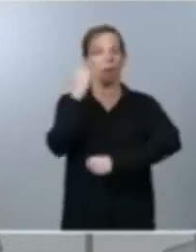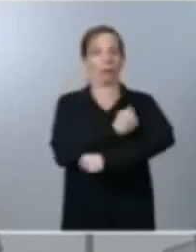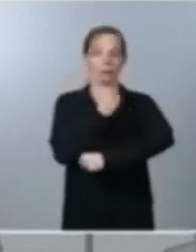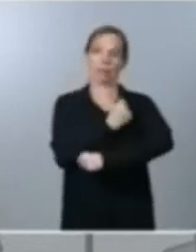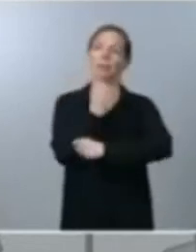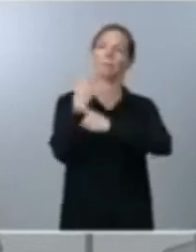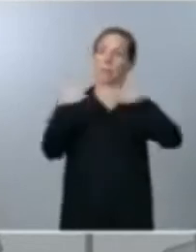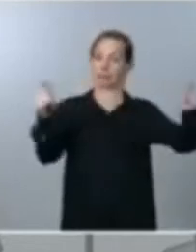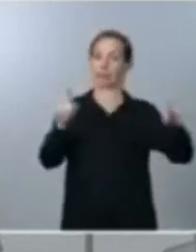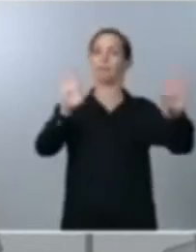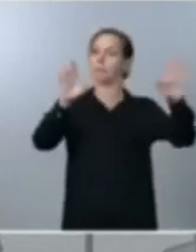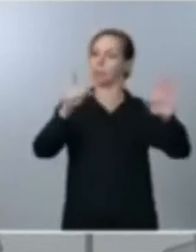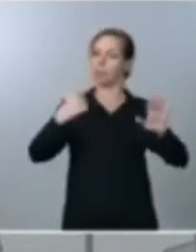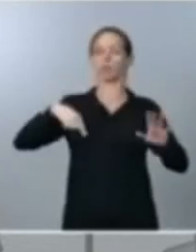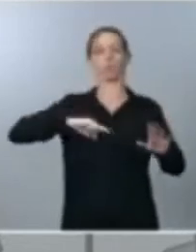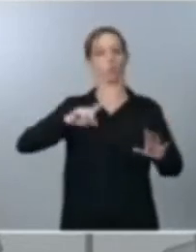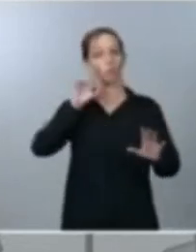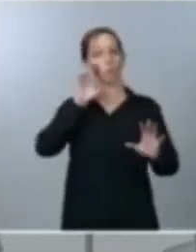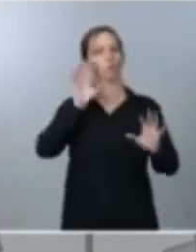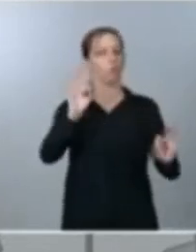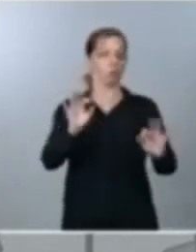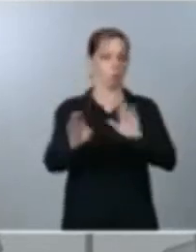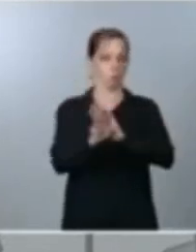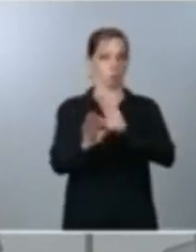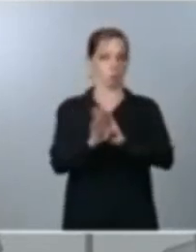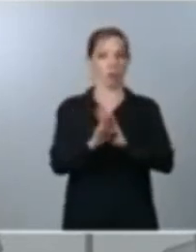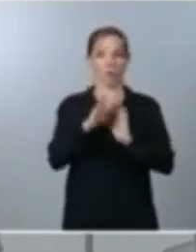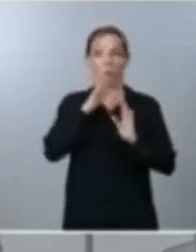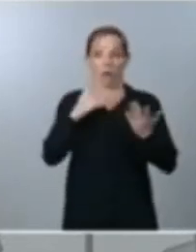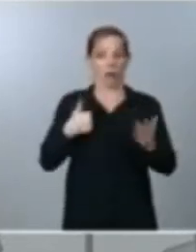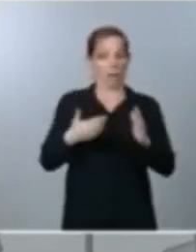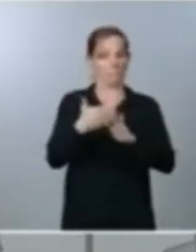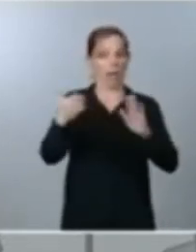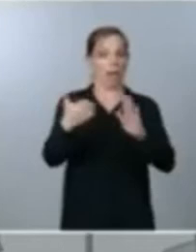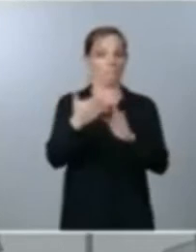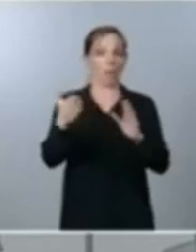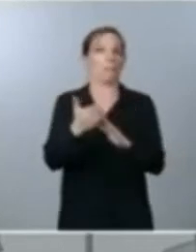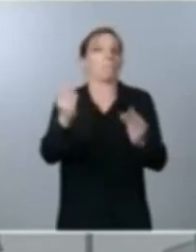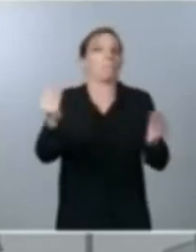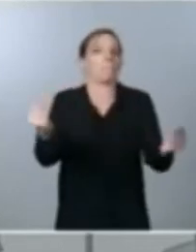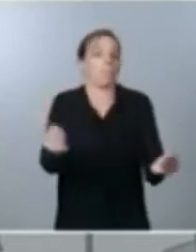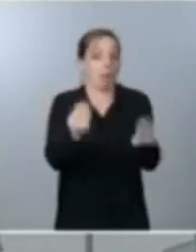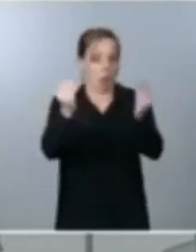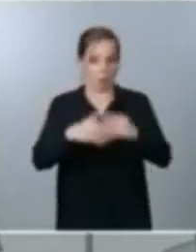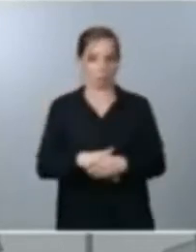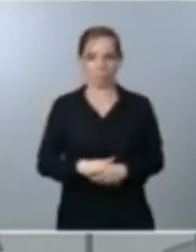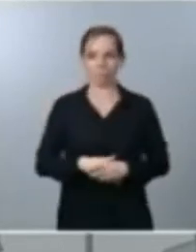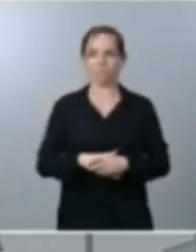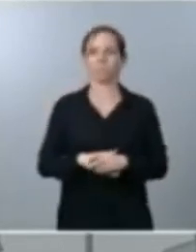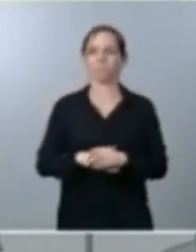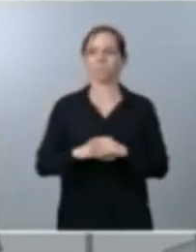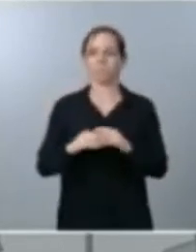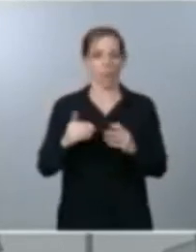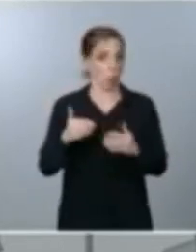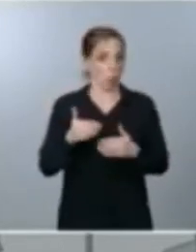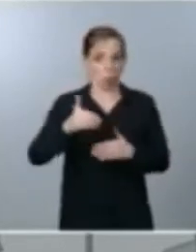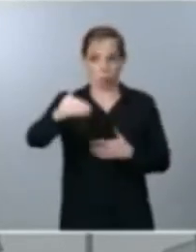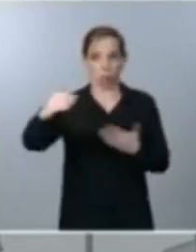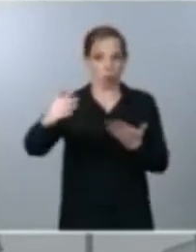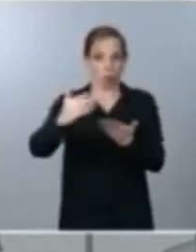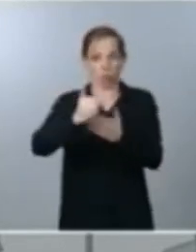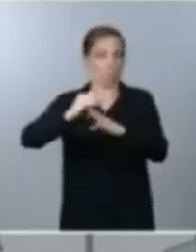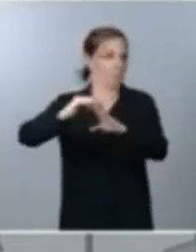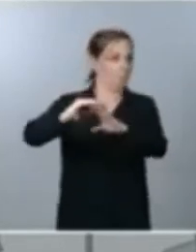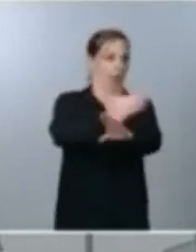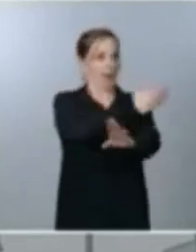ahora que el camino se allana ante nuestros ojos y cuando todo esto pase porque va a pasar esta pandemia y echemos la